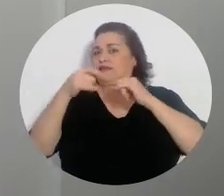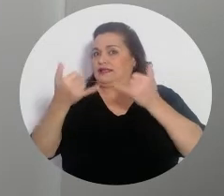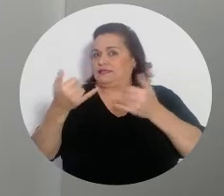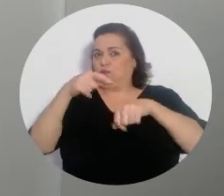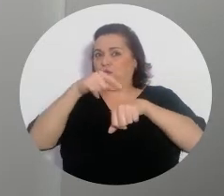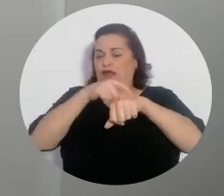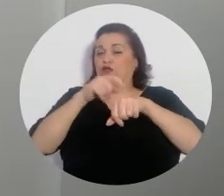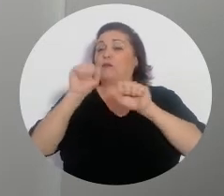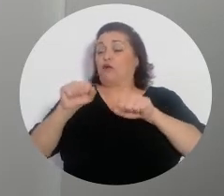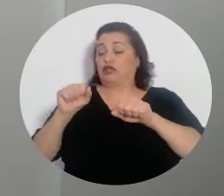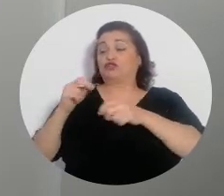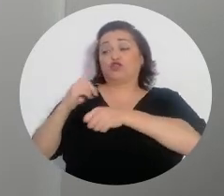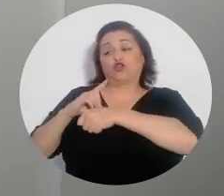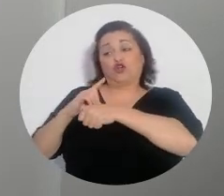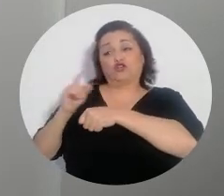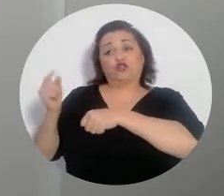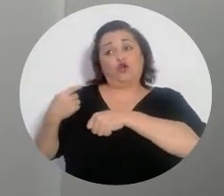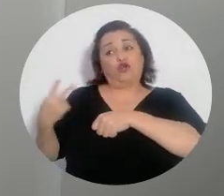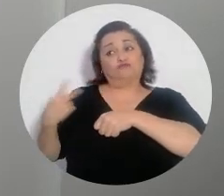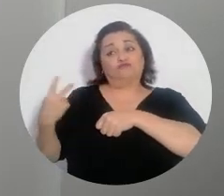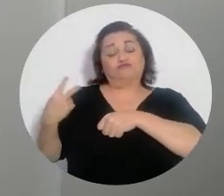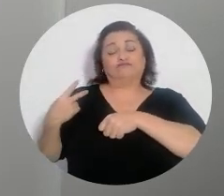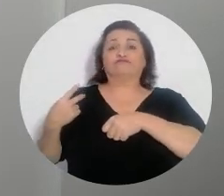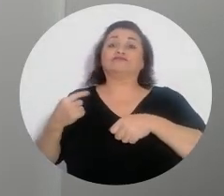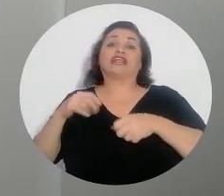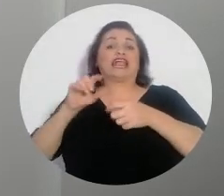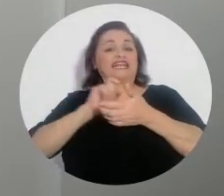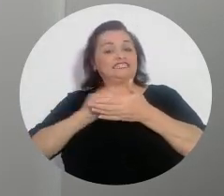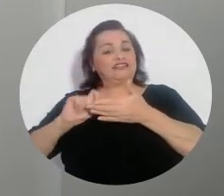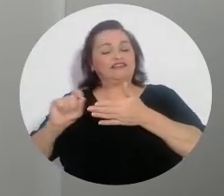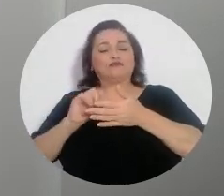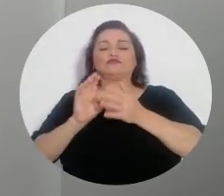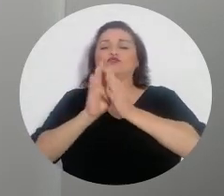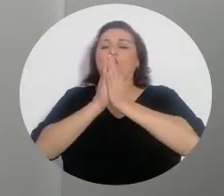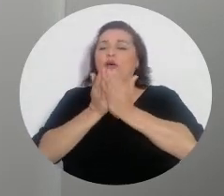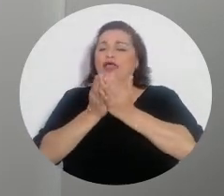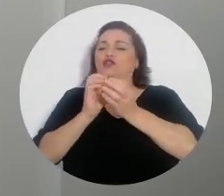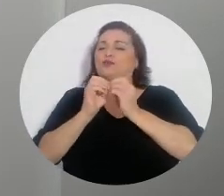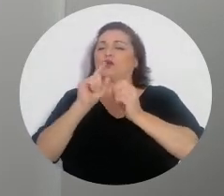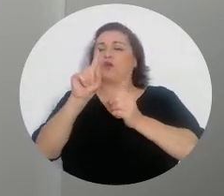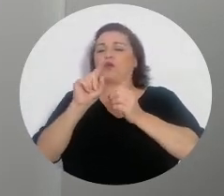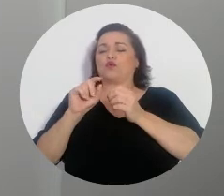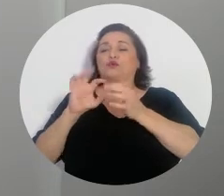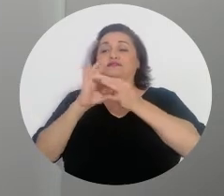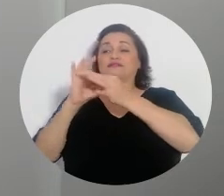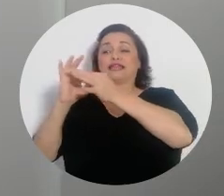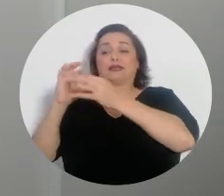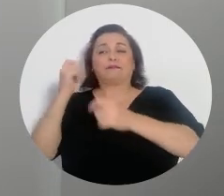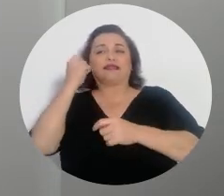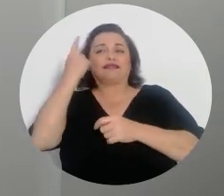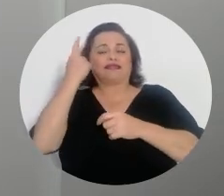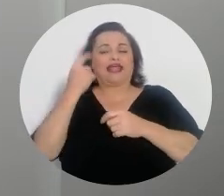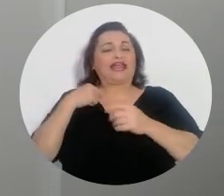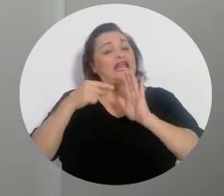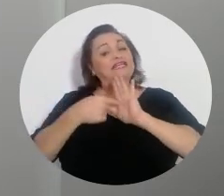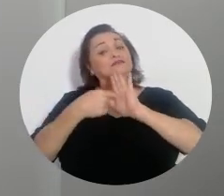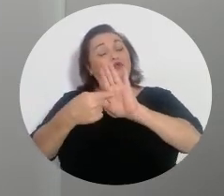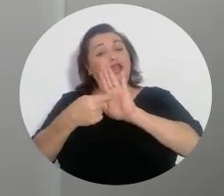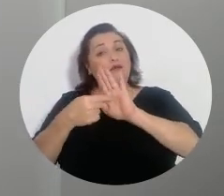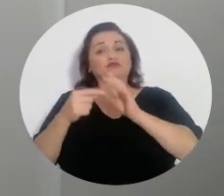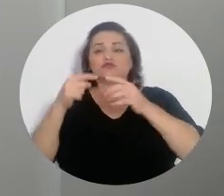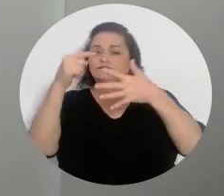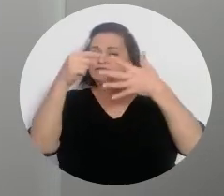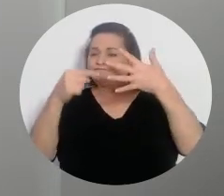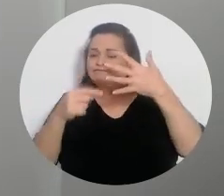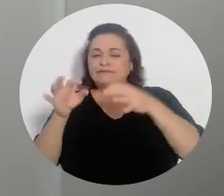Por eso el doctor Hugo Picado y yo hemos escrito el cuaderno número uno de la serie Para Entender, en el cual exponemos los aspectos más relevantes